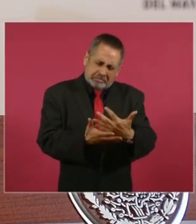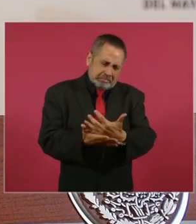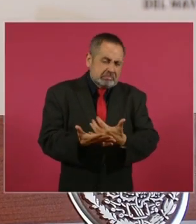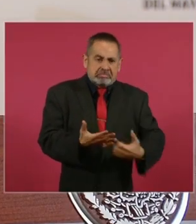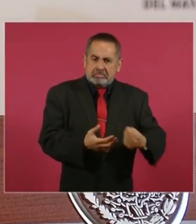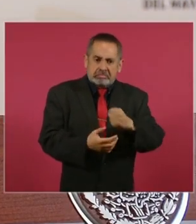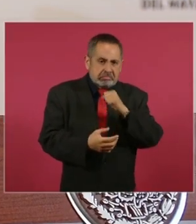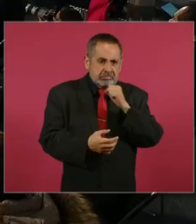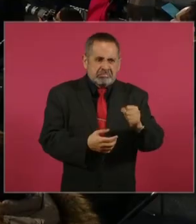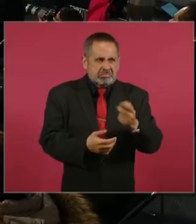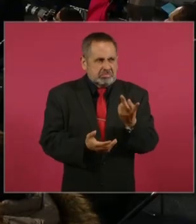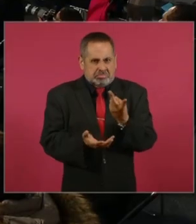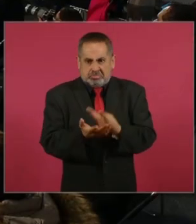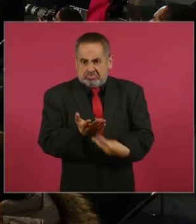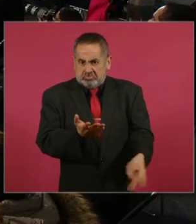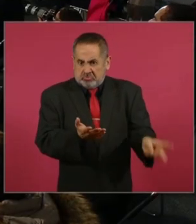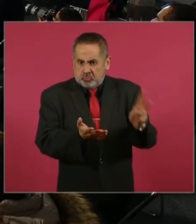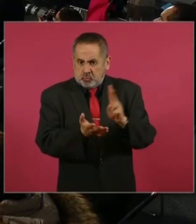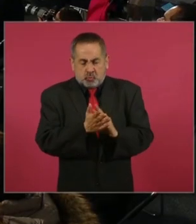debe estar ganando el doble,